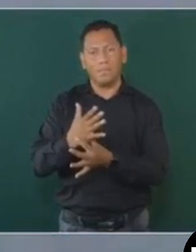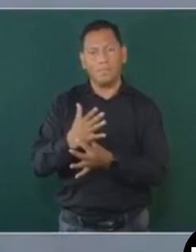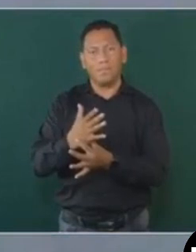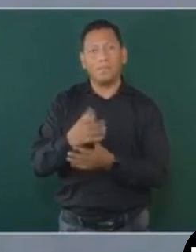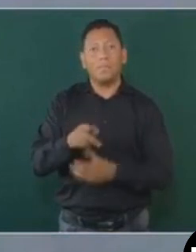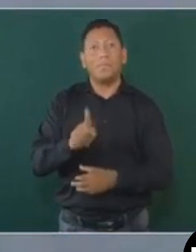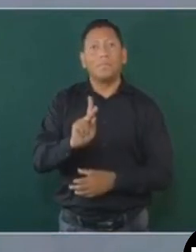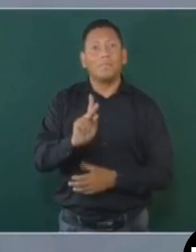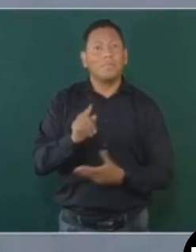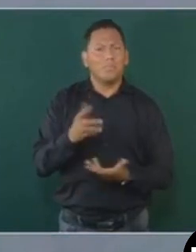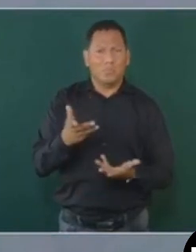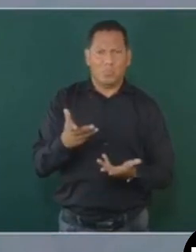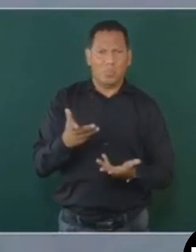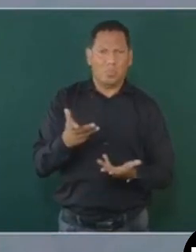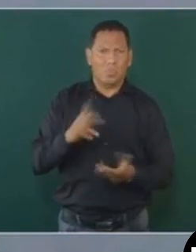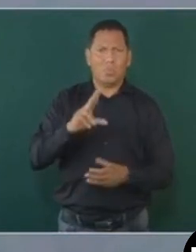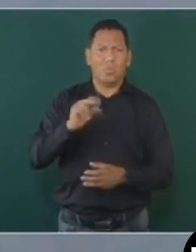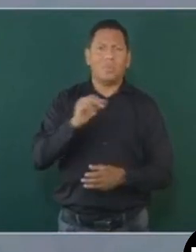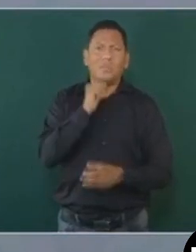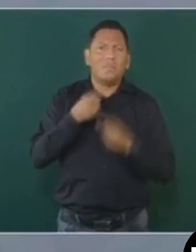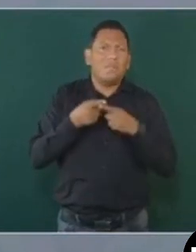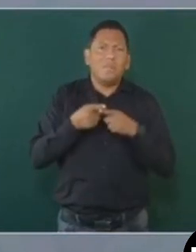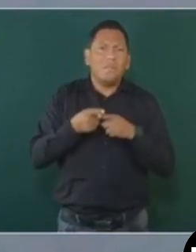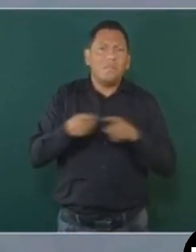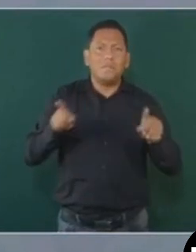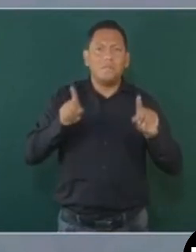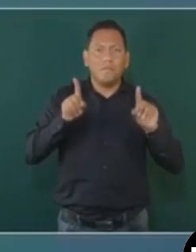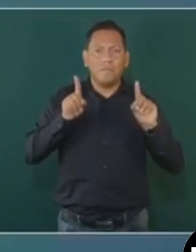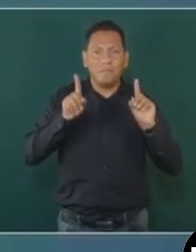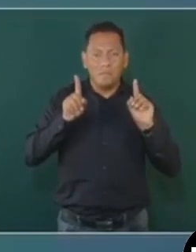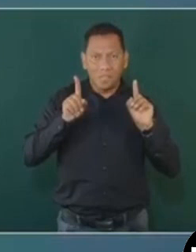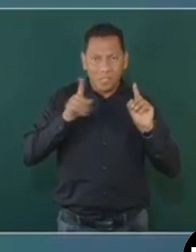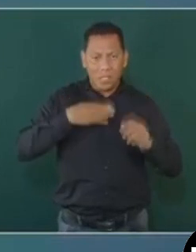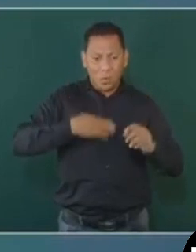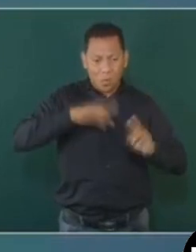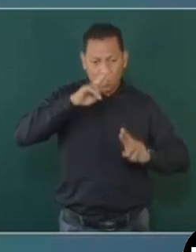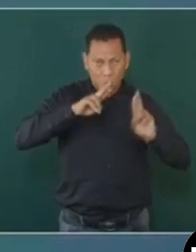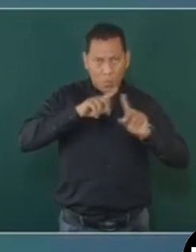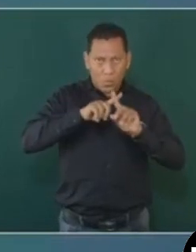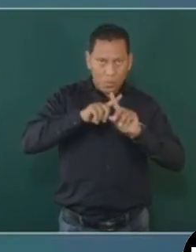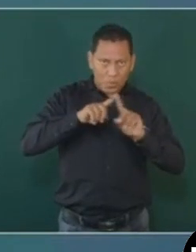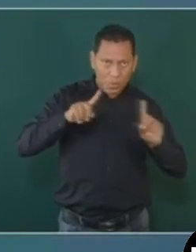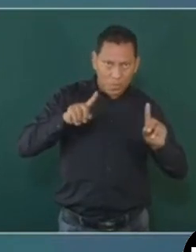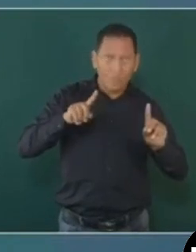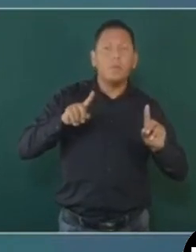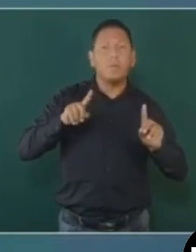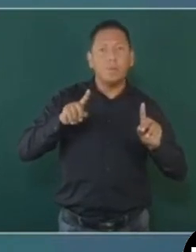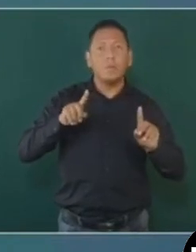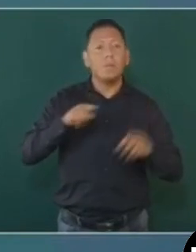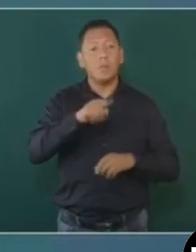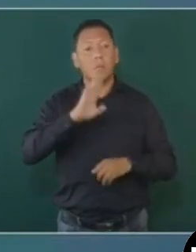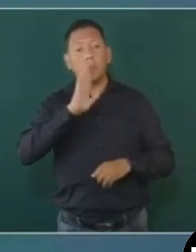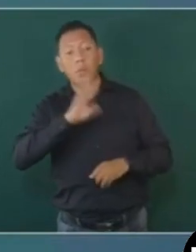Cuando no tiene nada que ver el combatir la